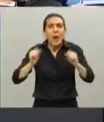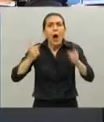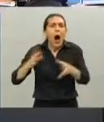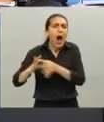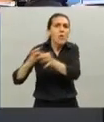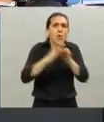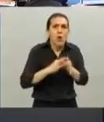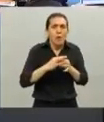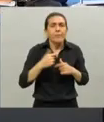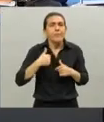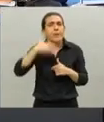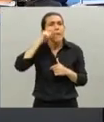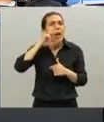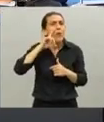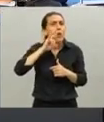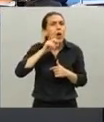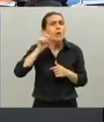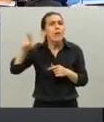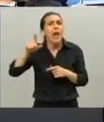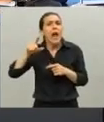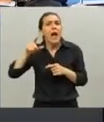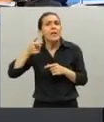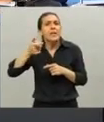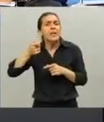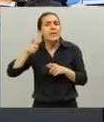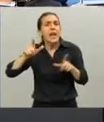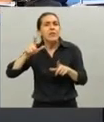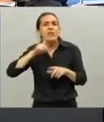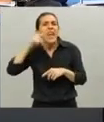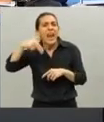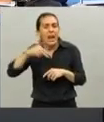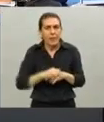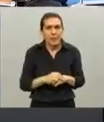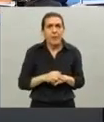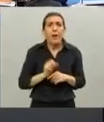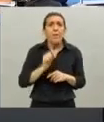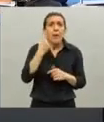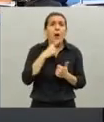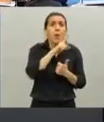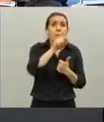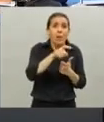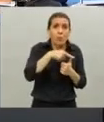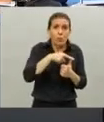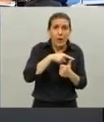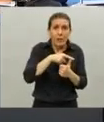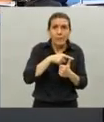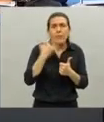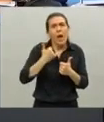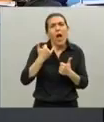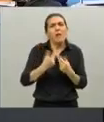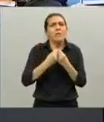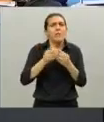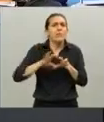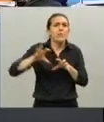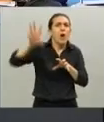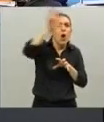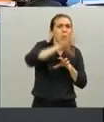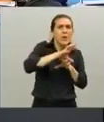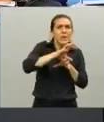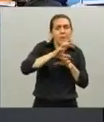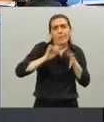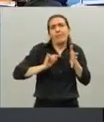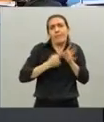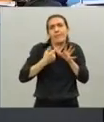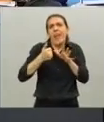Presidente Franco Mercuriali para ATN bien, muchas gracias preguntarle por un lado hay muchas provincias donde salvando el